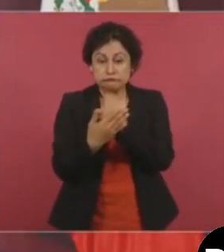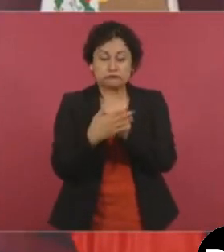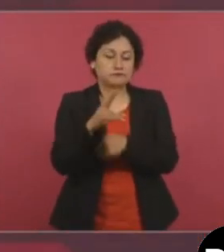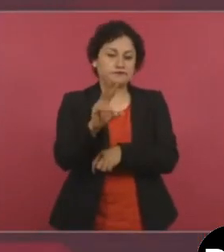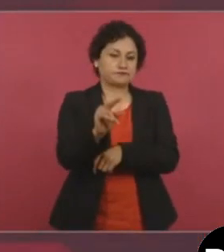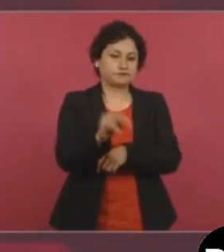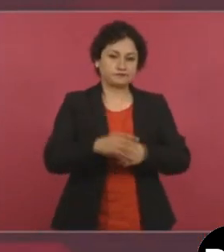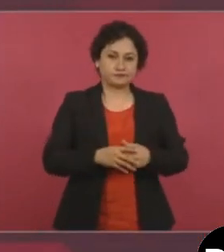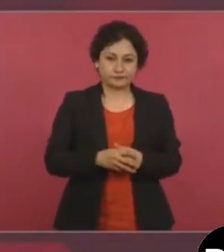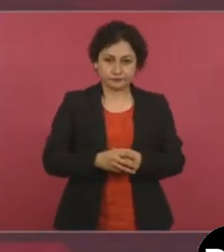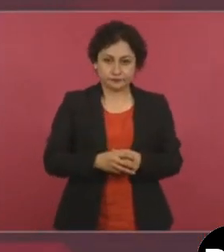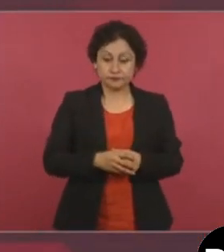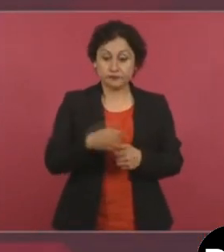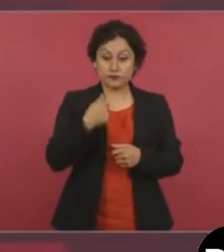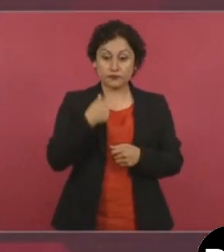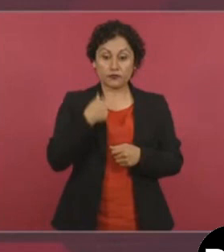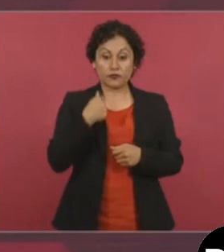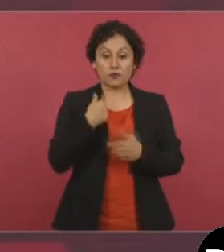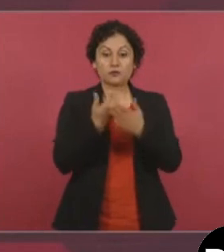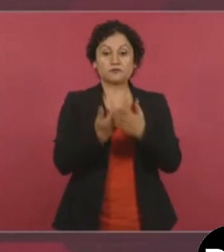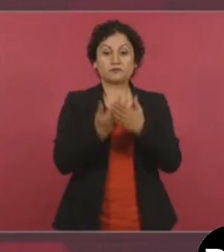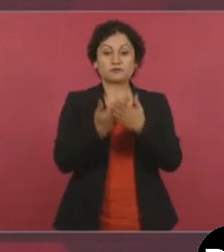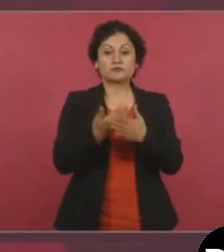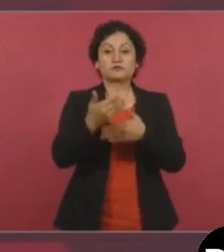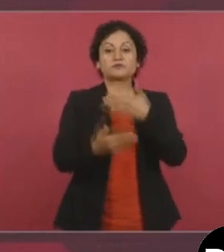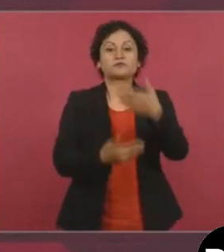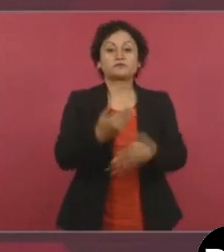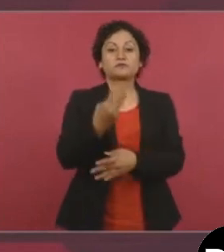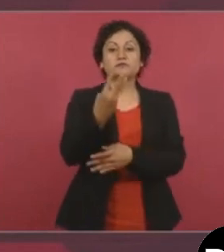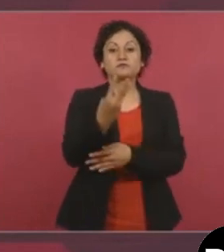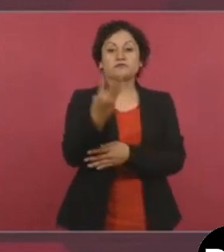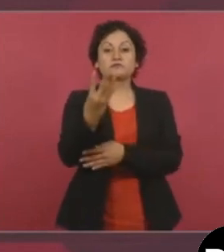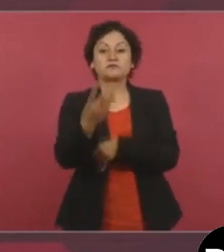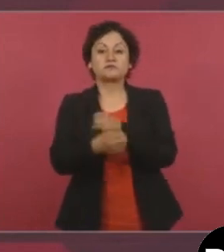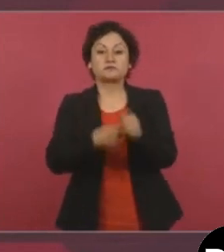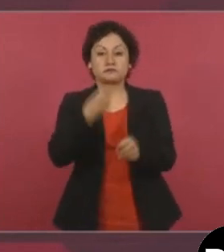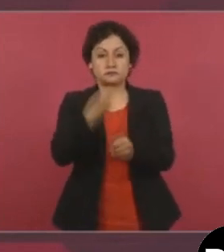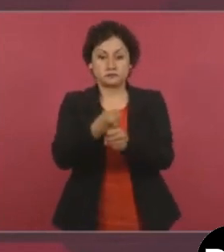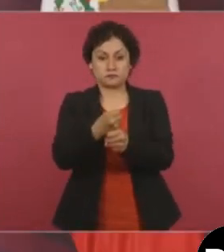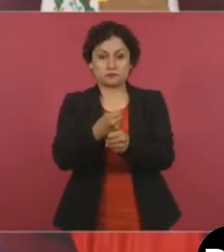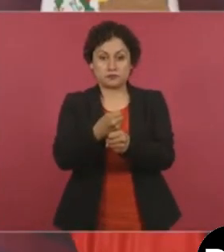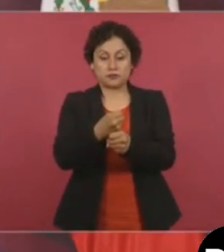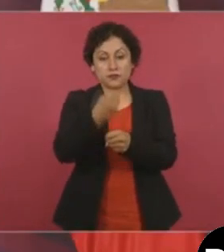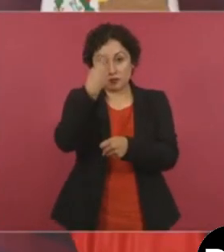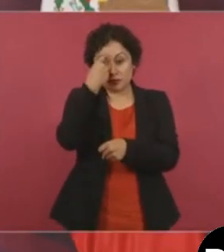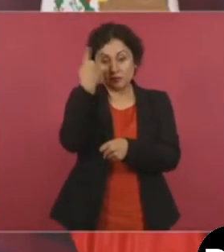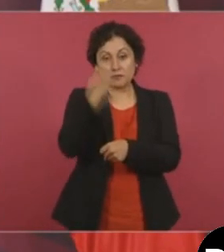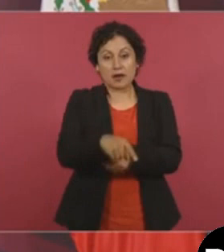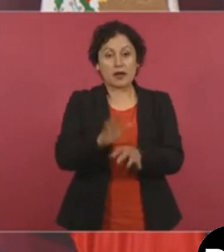publicar a los tres años, cuatro años, después de haber entregado el gobierno,